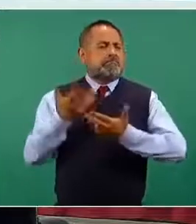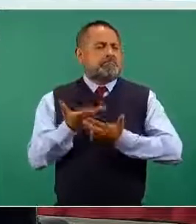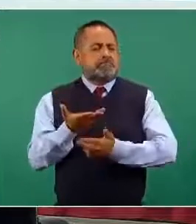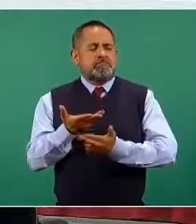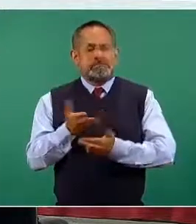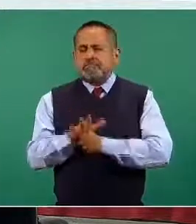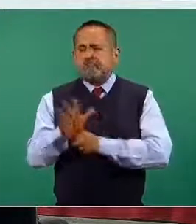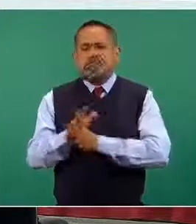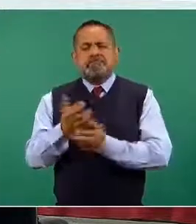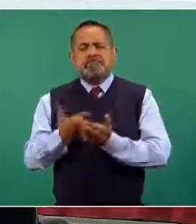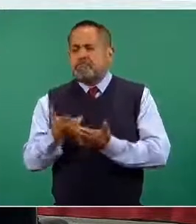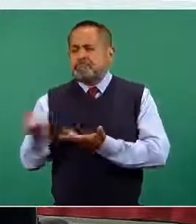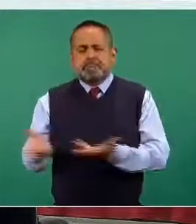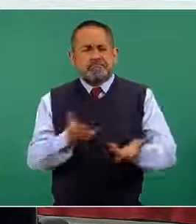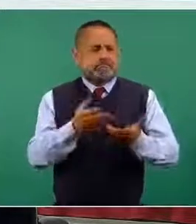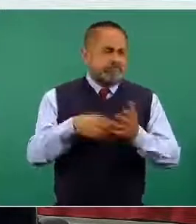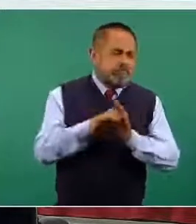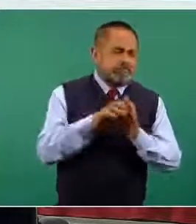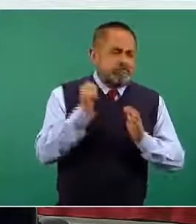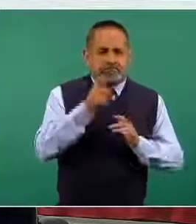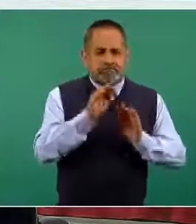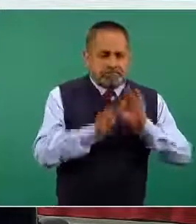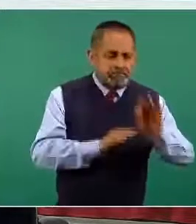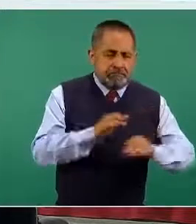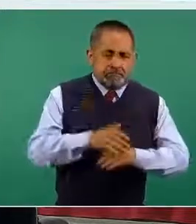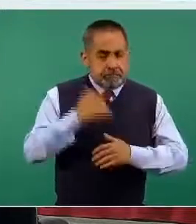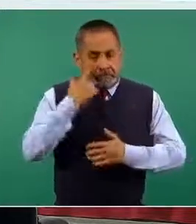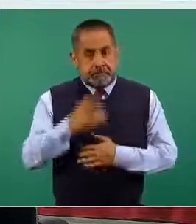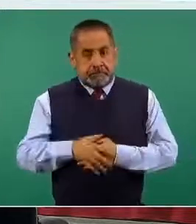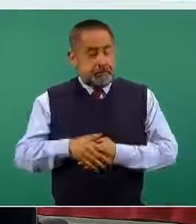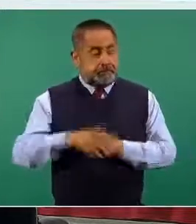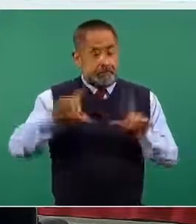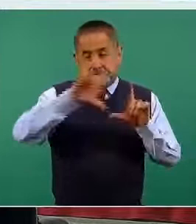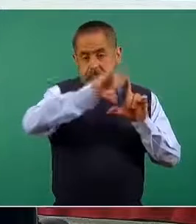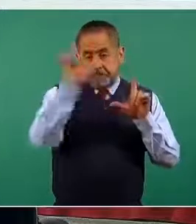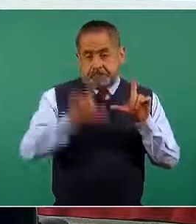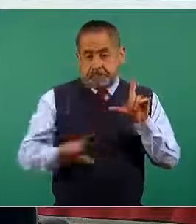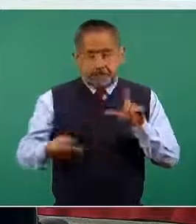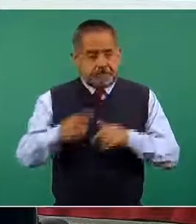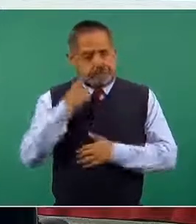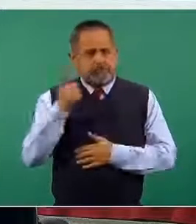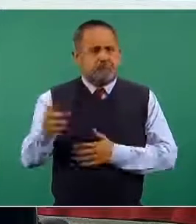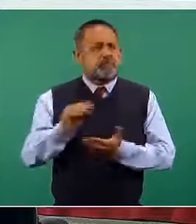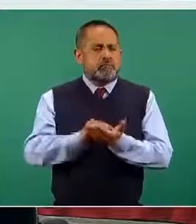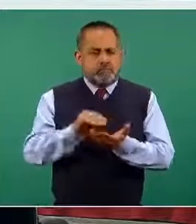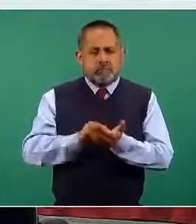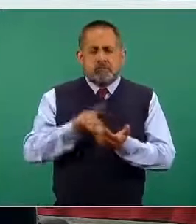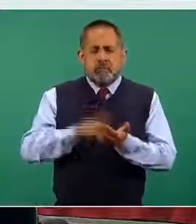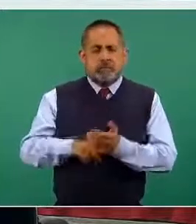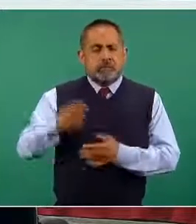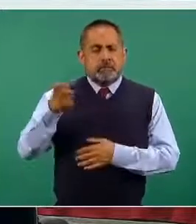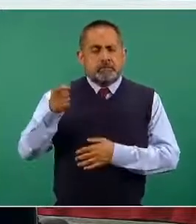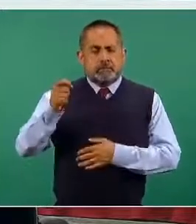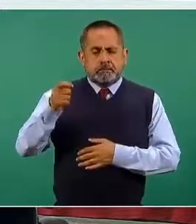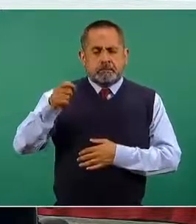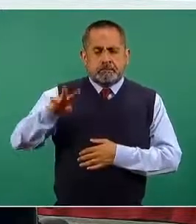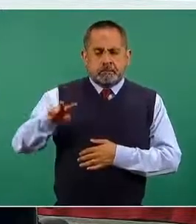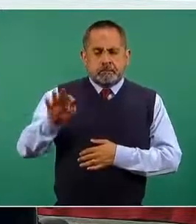indicador de ocupación nacional de camas de hospitalización general se mantiene en 29%